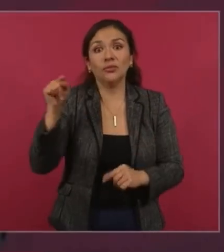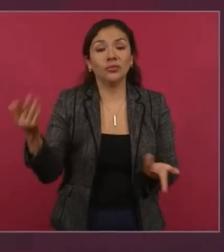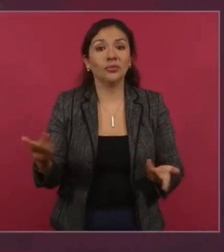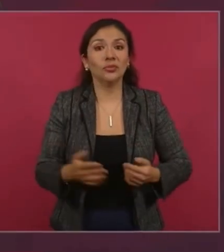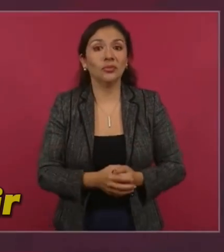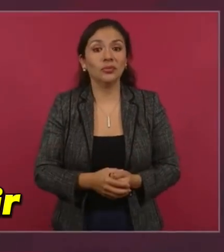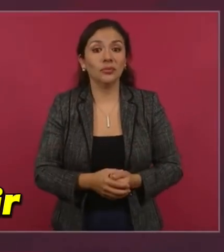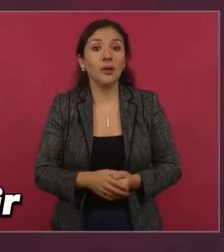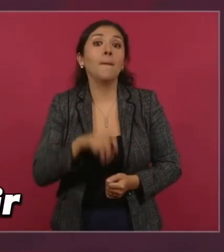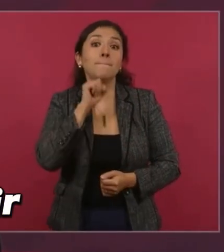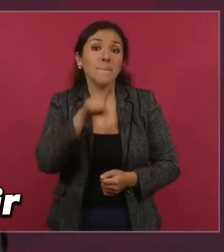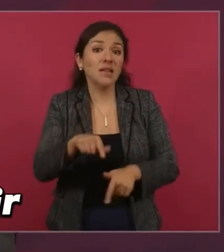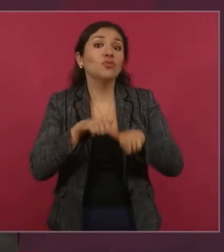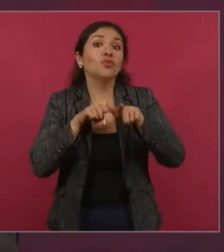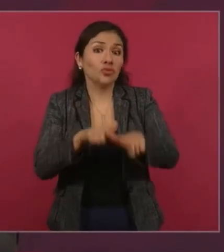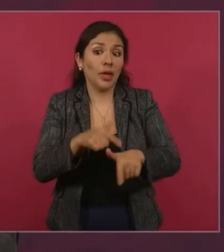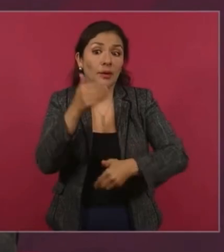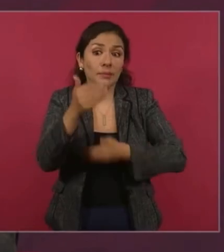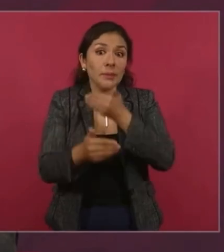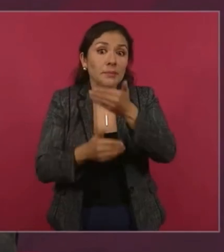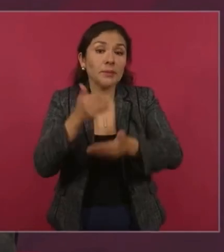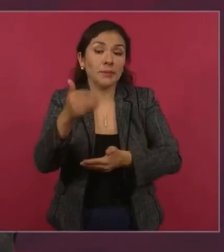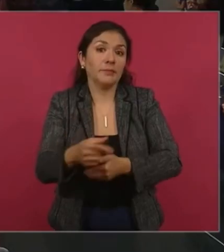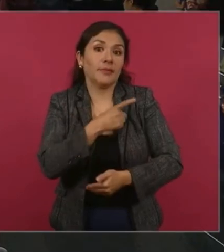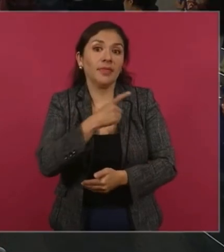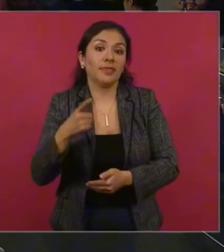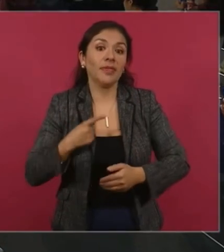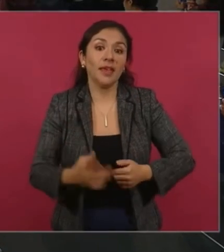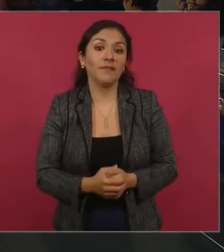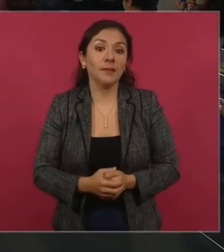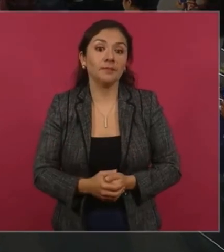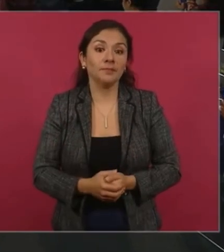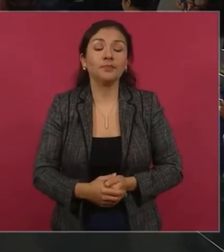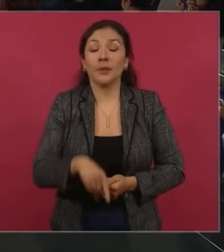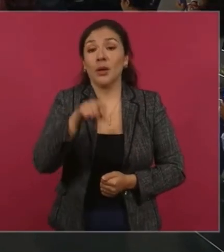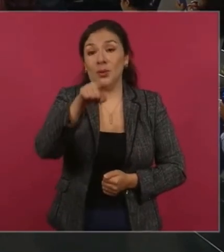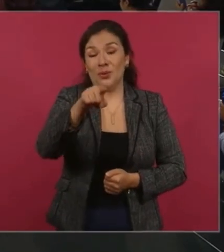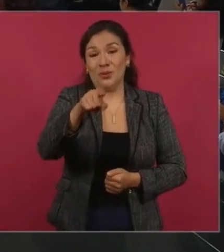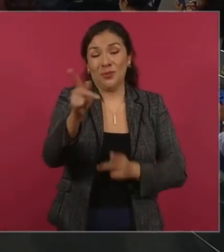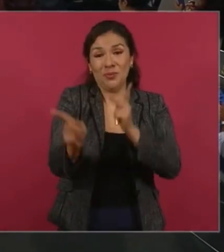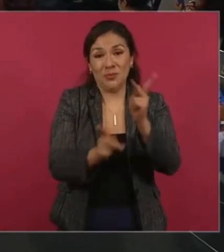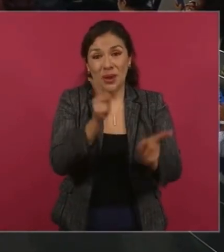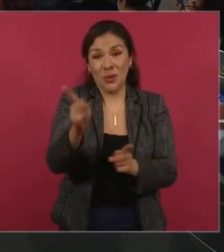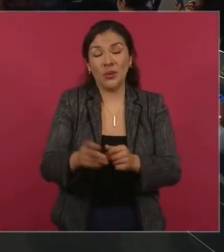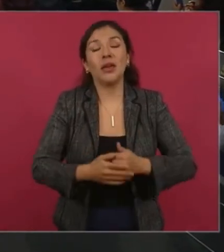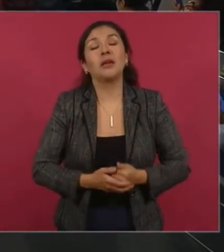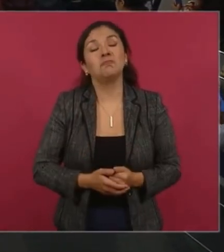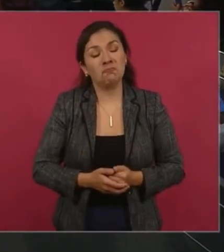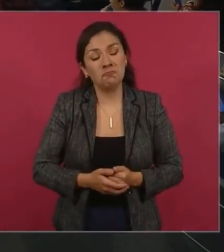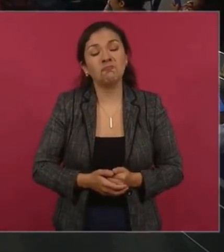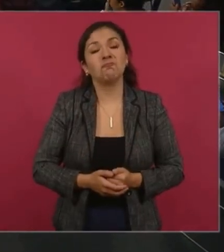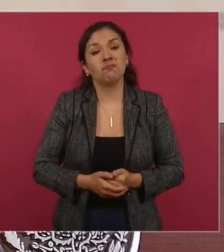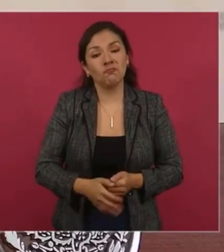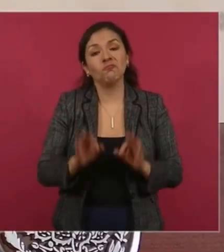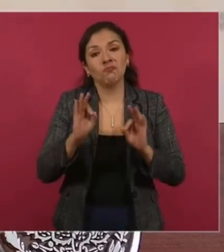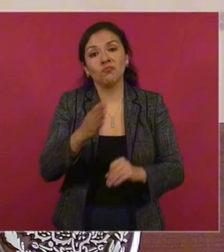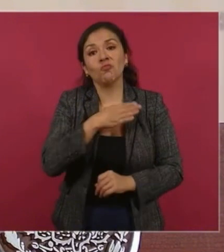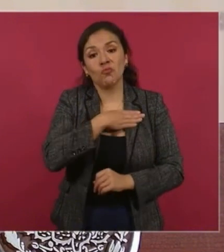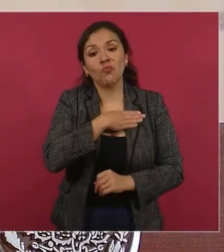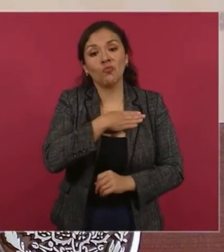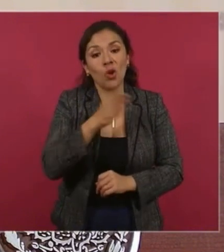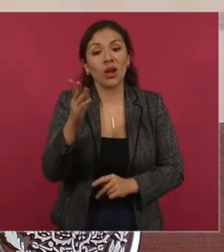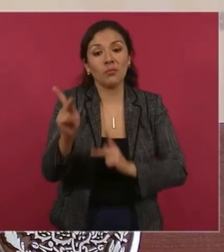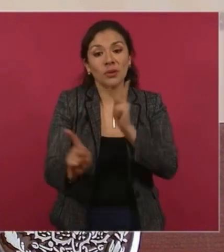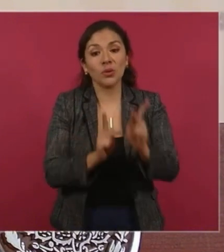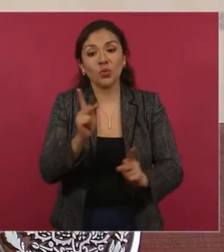Eso es lo que hay que seguir adelante. Pero bueno, tu pregunta es muy buena, es